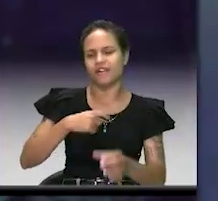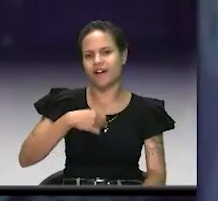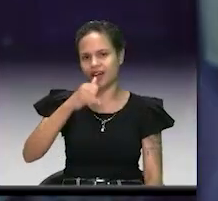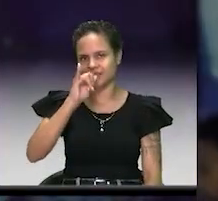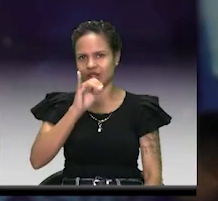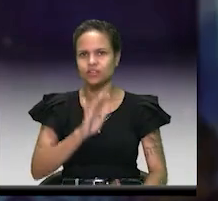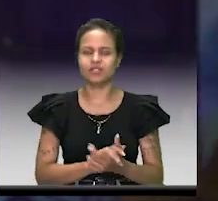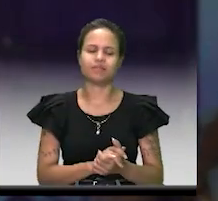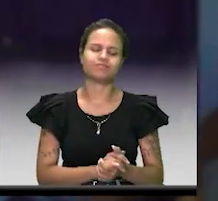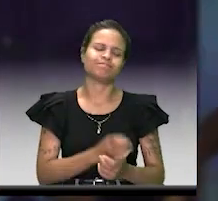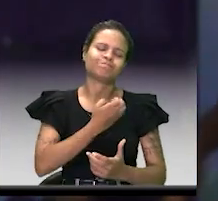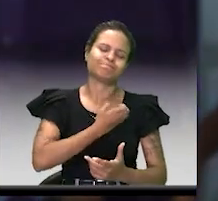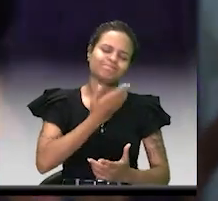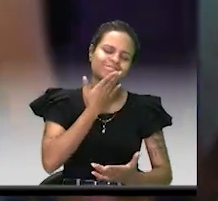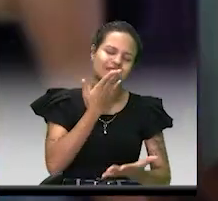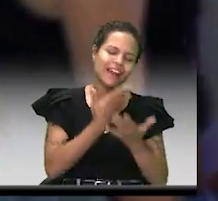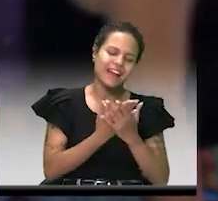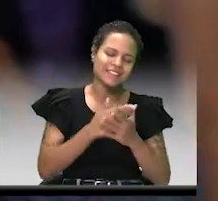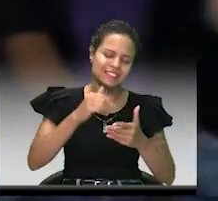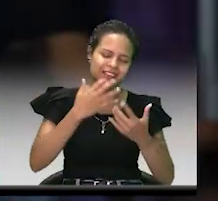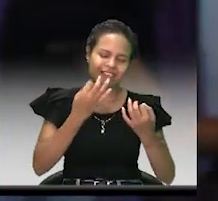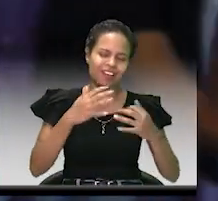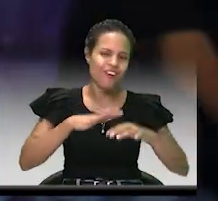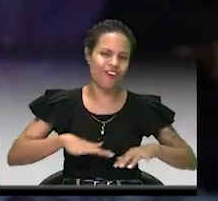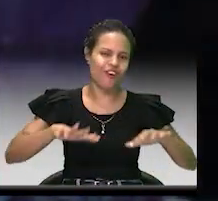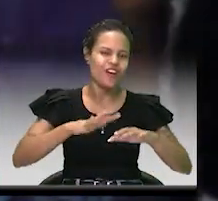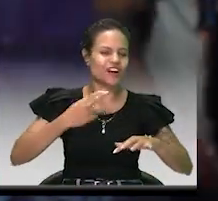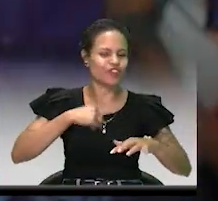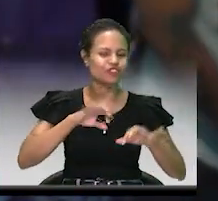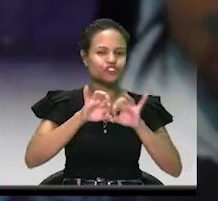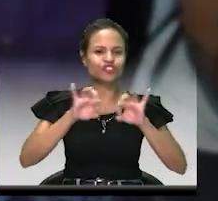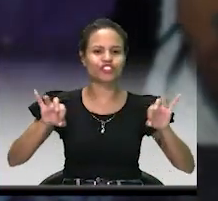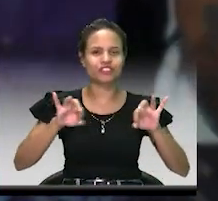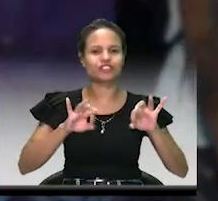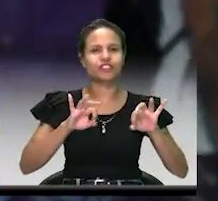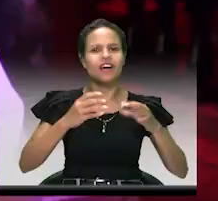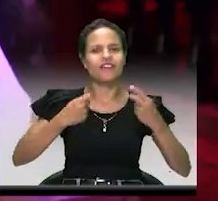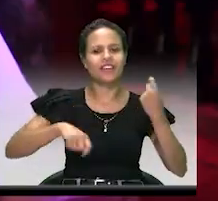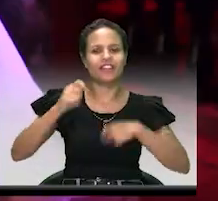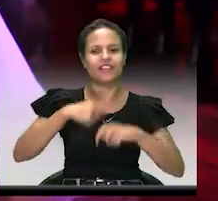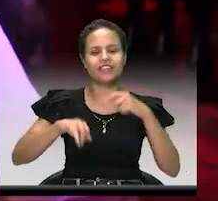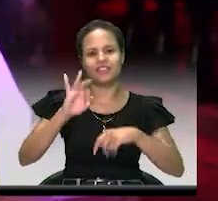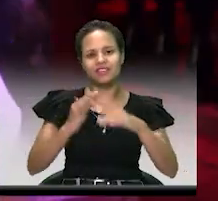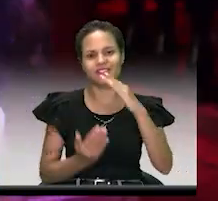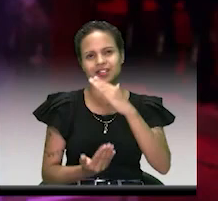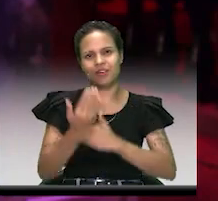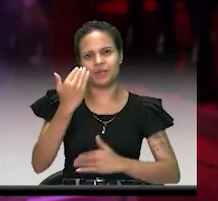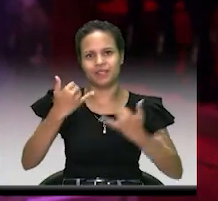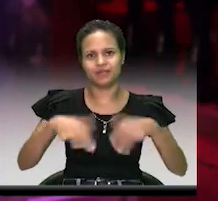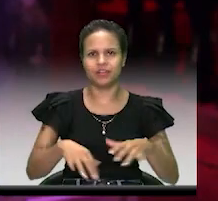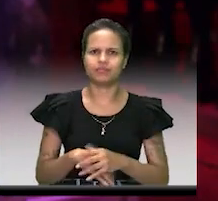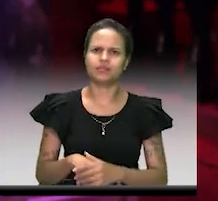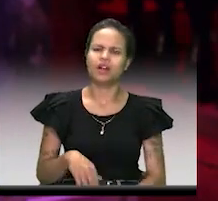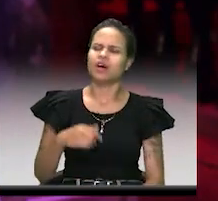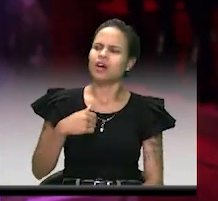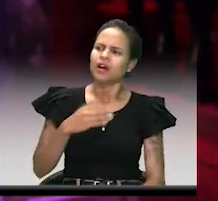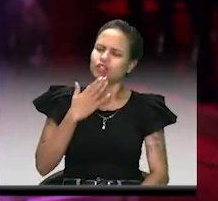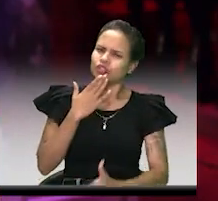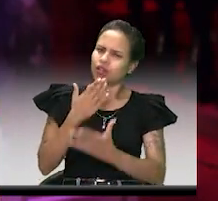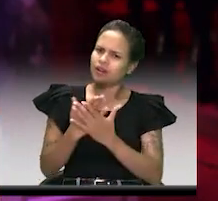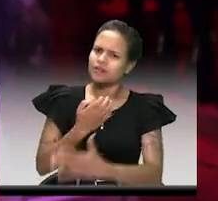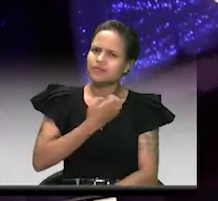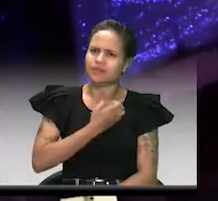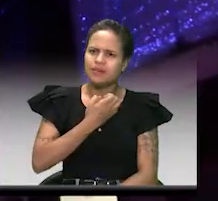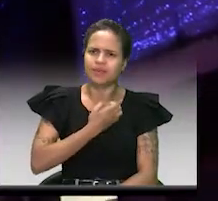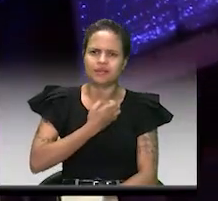por permitirnos este espacio, por poder vender nuestros chorizos hasta las tres de la mañana. Quiero agradecer a la Alcaldía de Itagüe